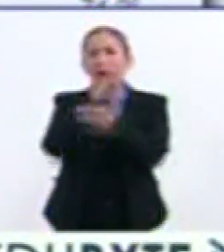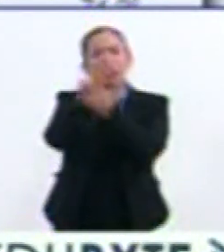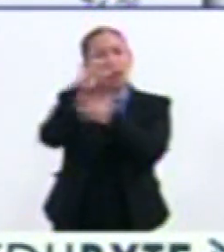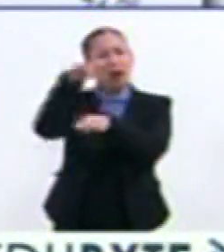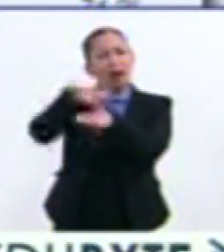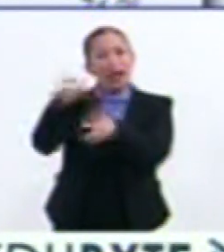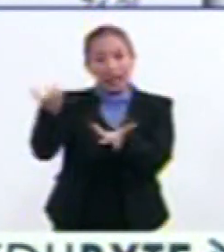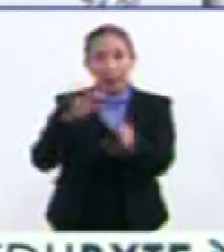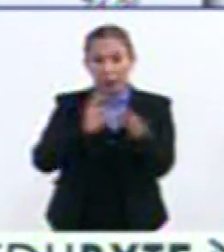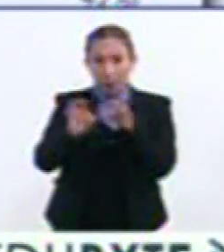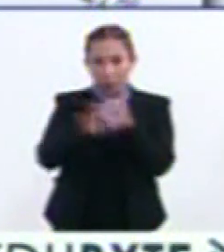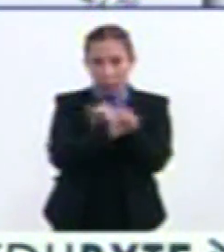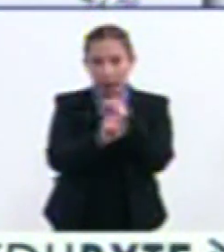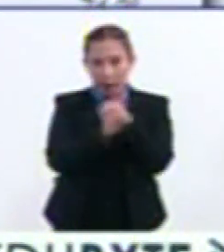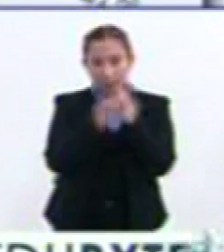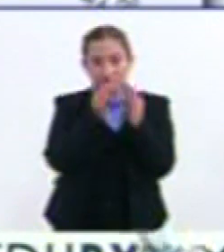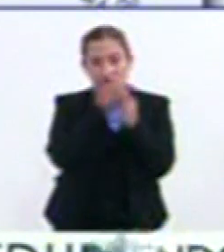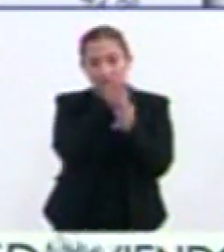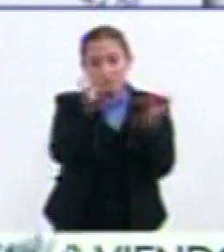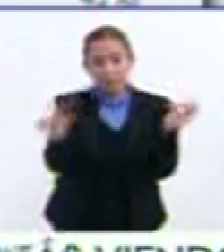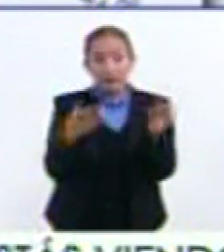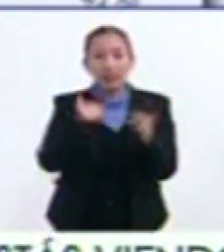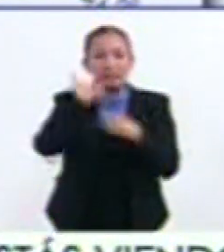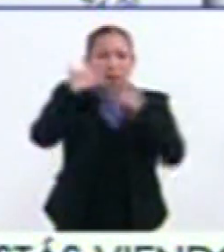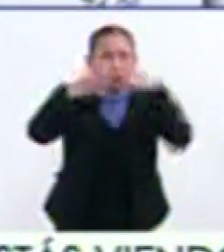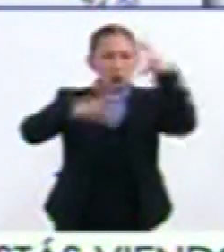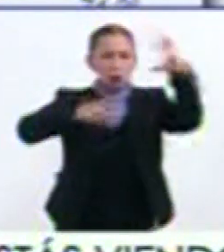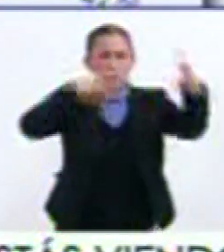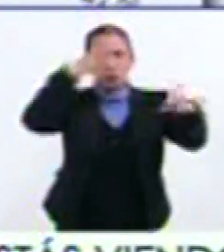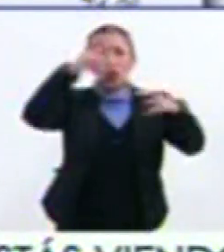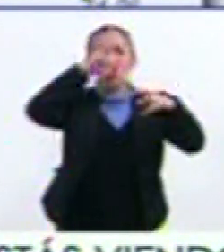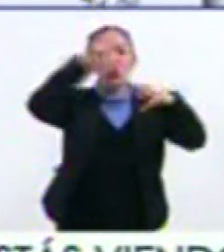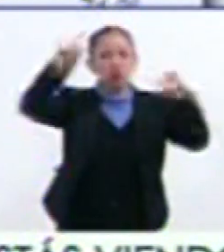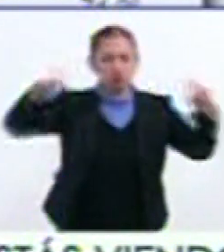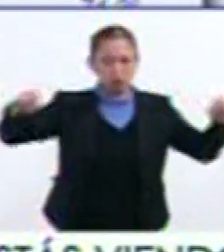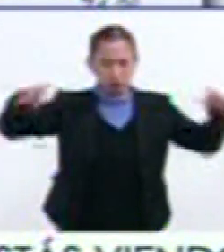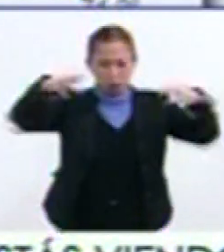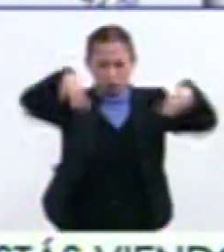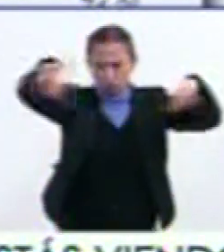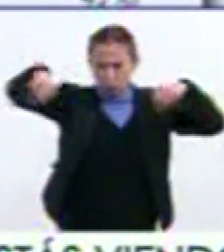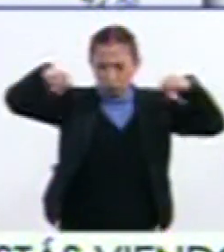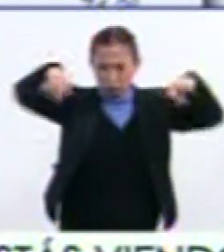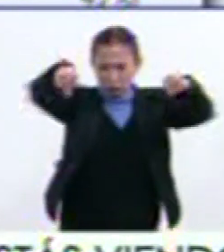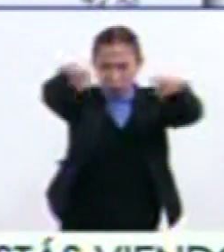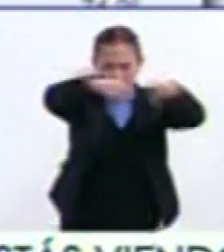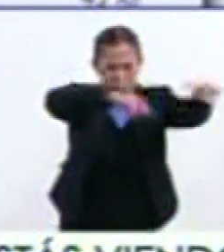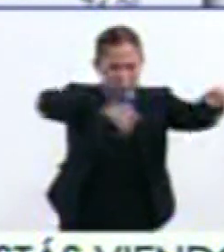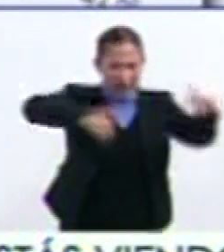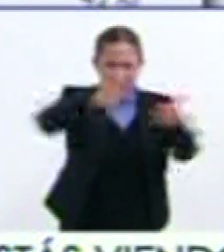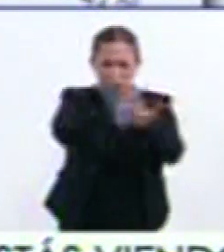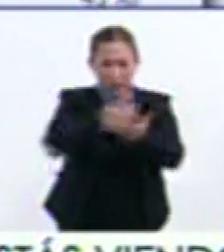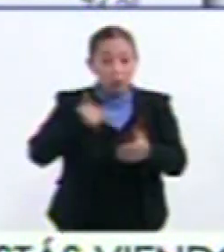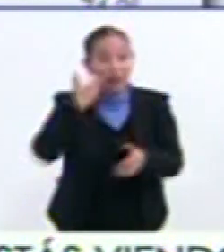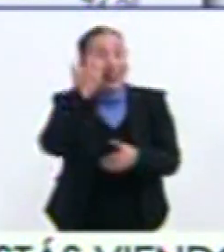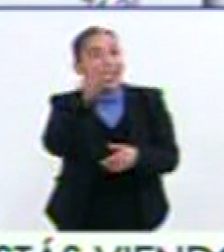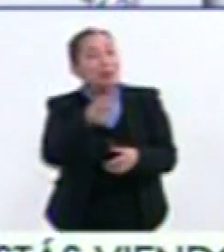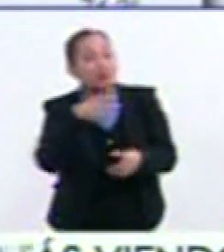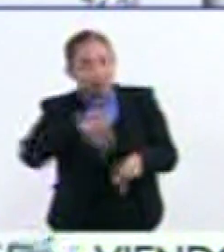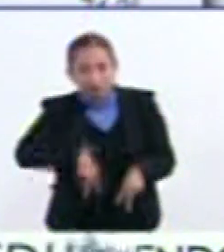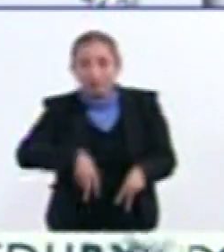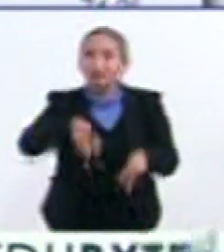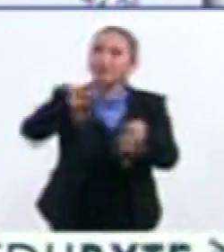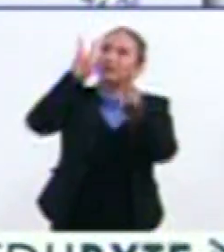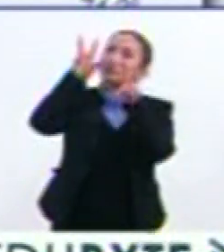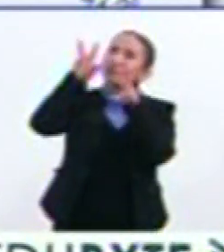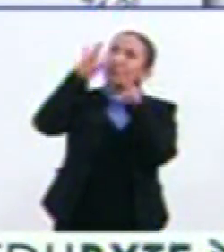estamos trabajando En las redes sociales La contaminación lumínica Este es un gran problema Que tenemos Cada vez que queremos levantar